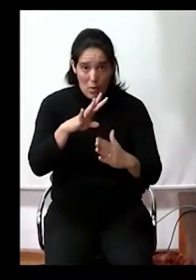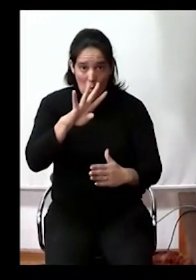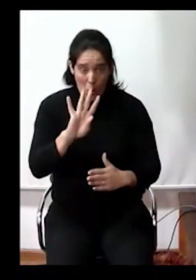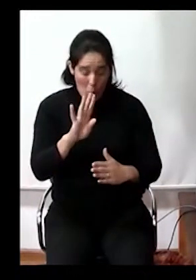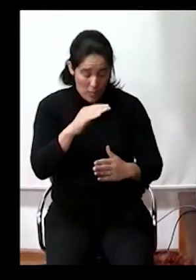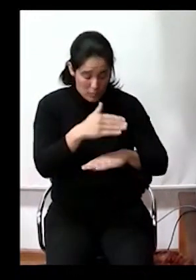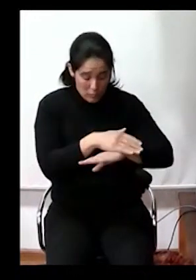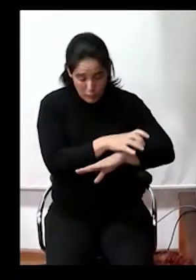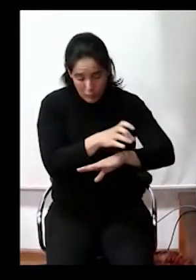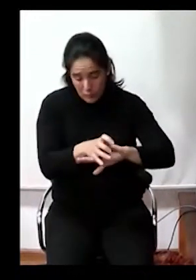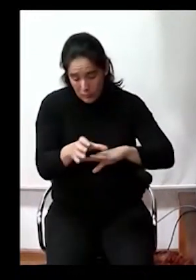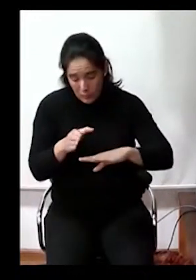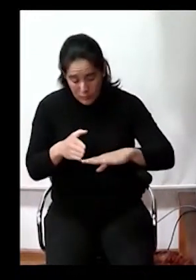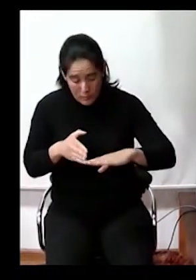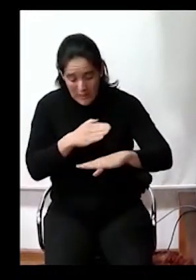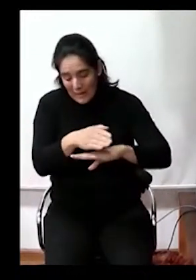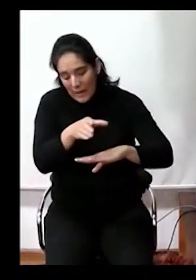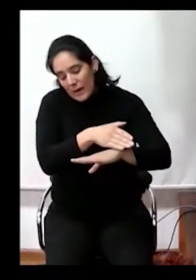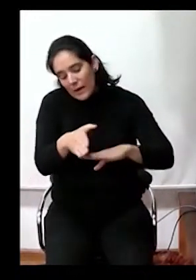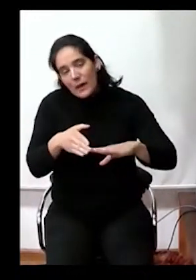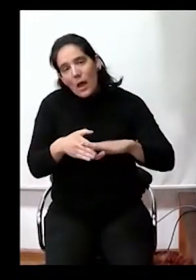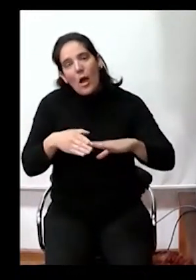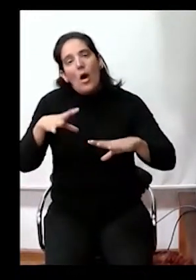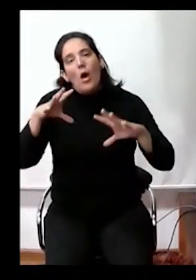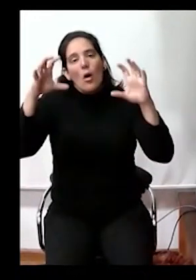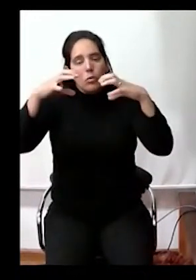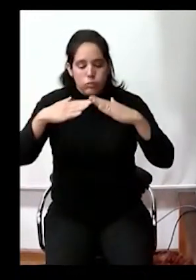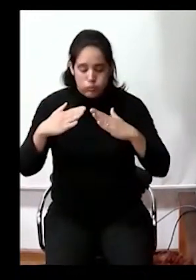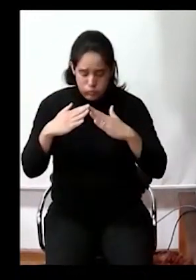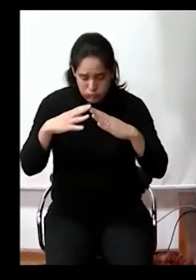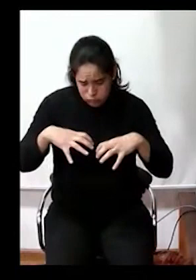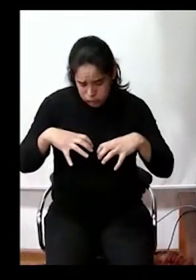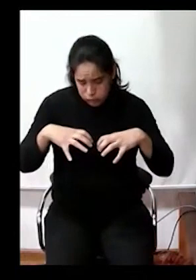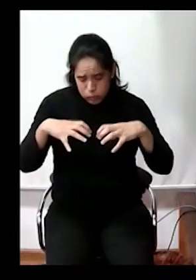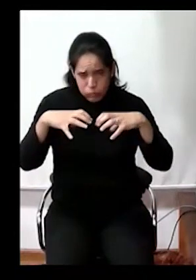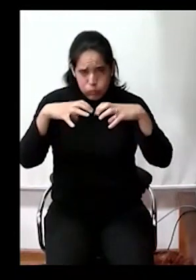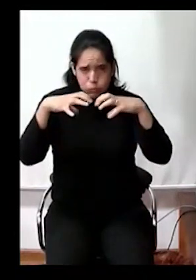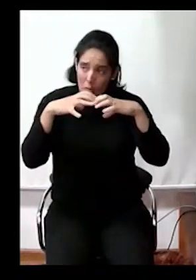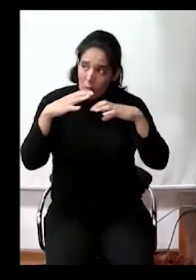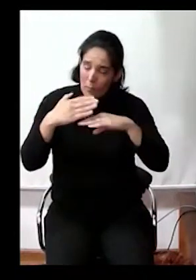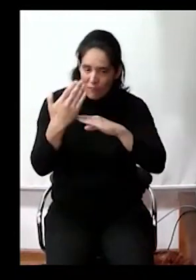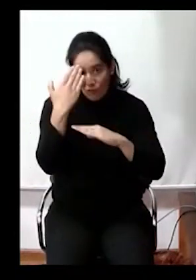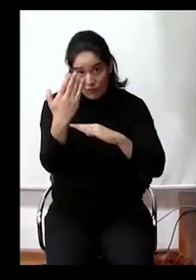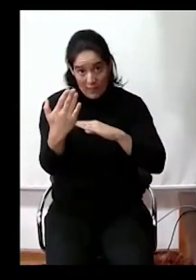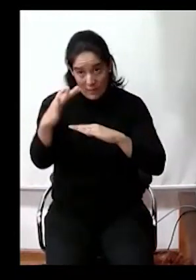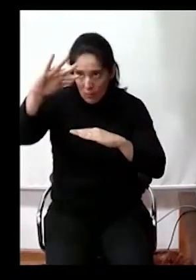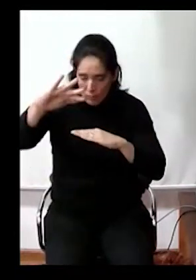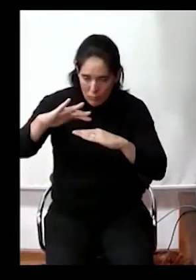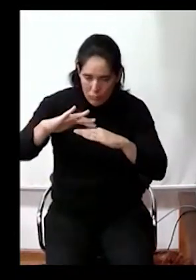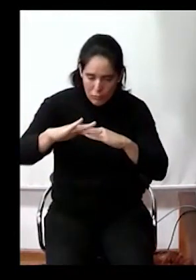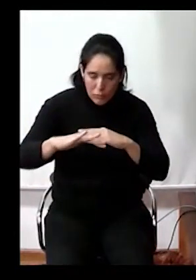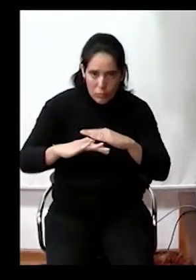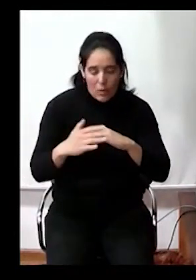de dicha esquina se inundan por la gran cantidad de agua que baja del campo situado enfrente y por el